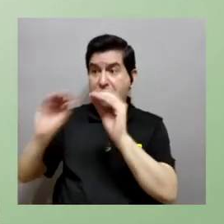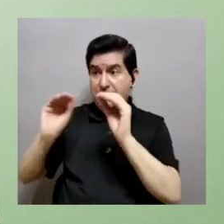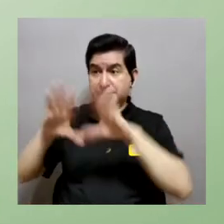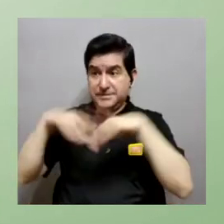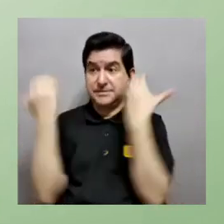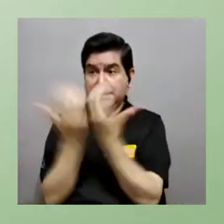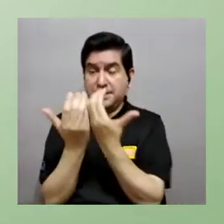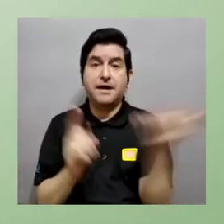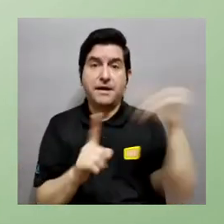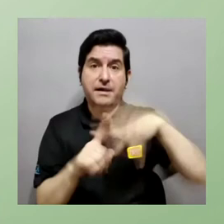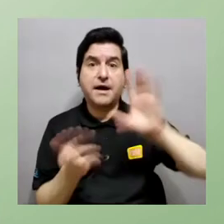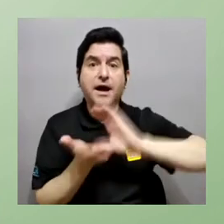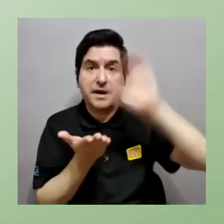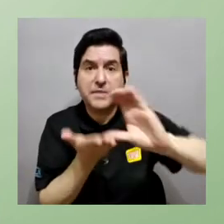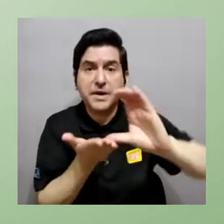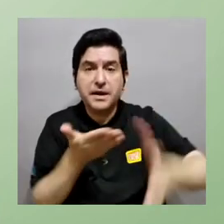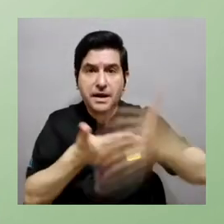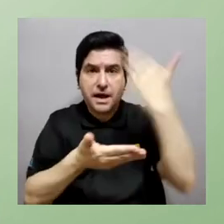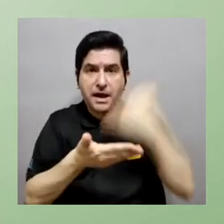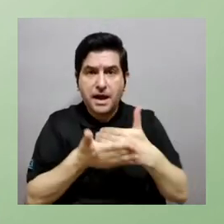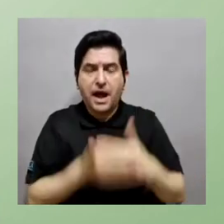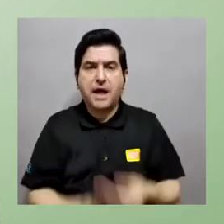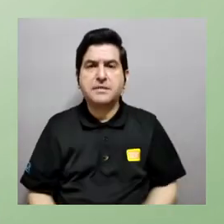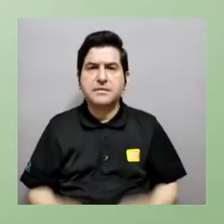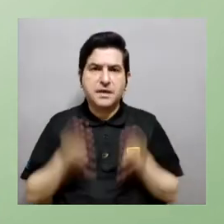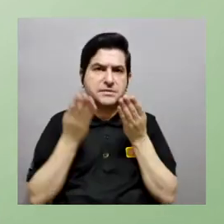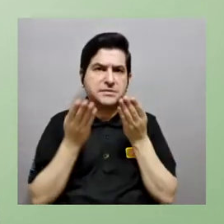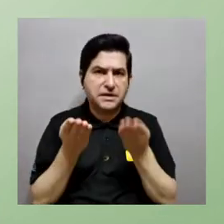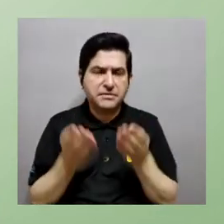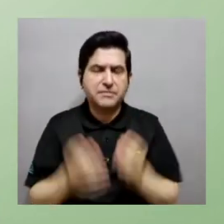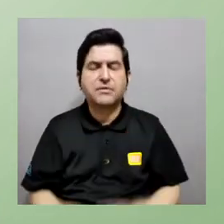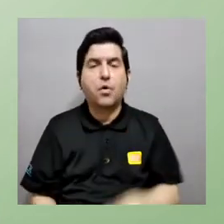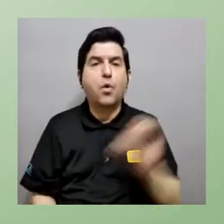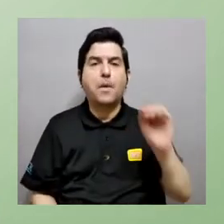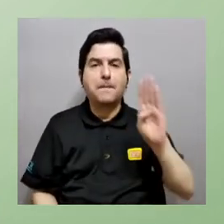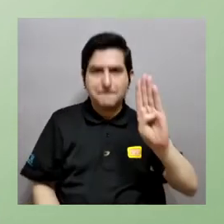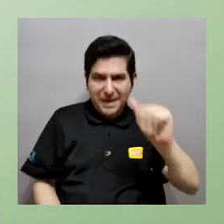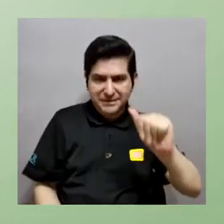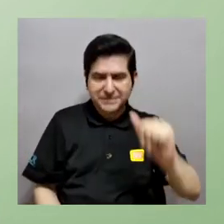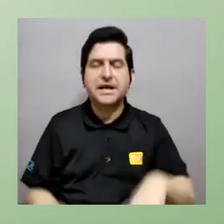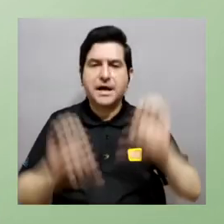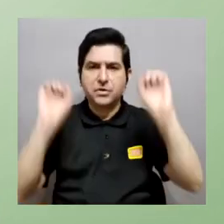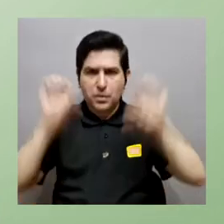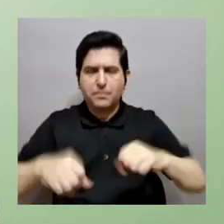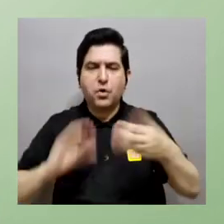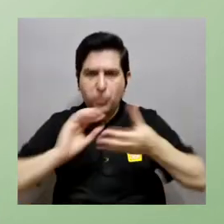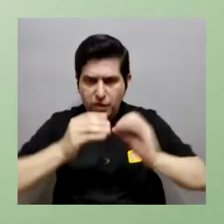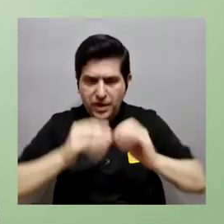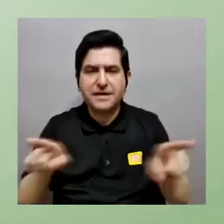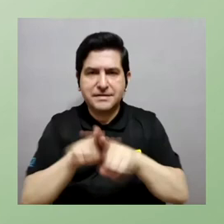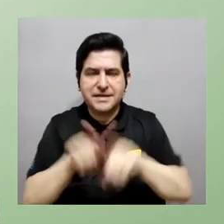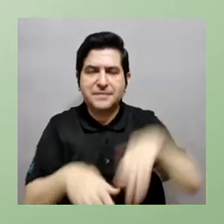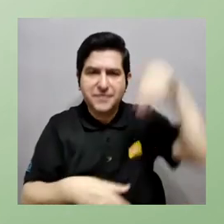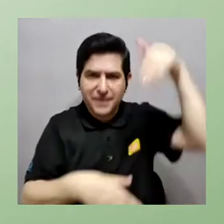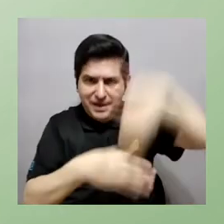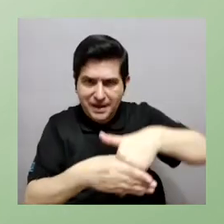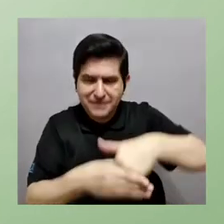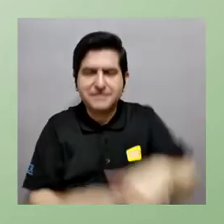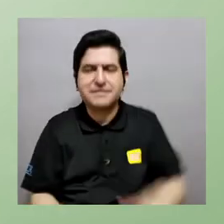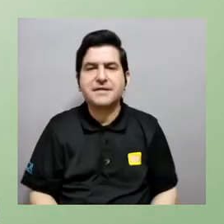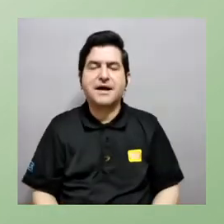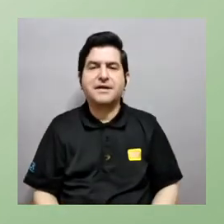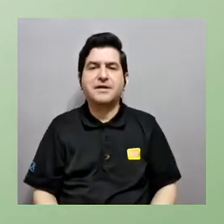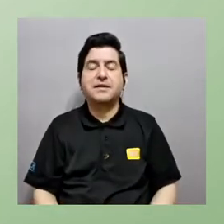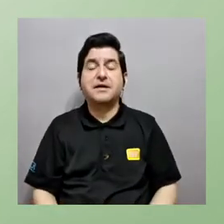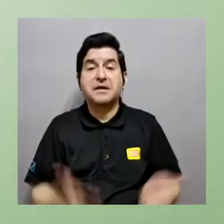lo podemos enseñar en clases mi idea es que esto se enseñe en clases que se pueda aplicar en cursos que ojalá antes de salir del bachillerato muchos tengan acceso a hacer estos